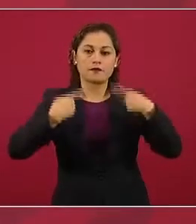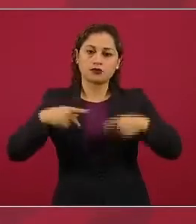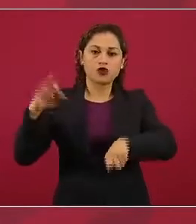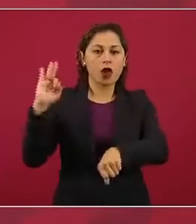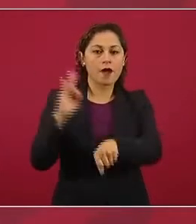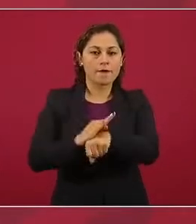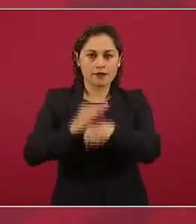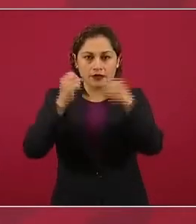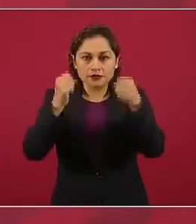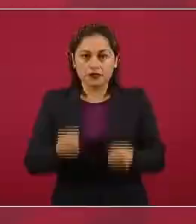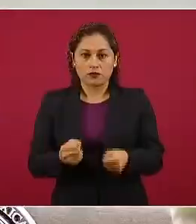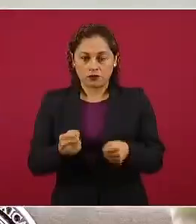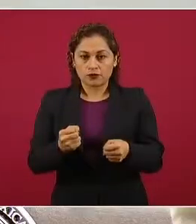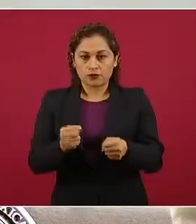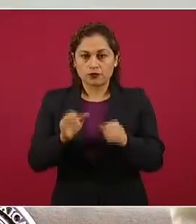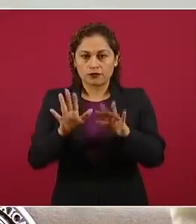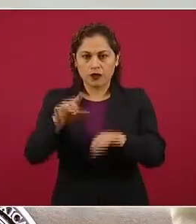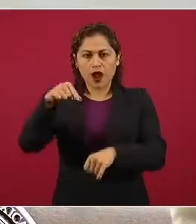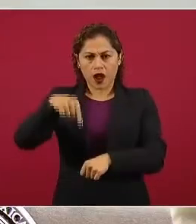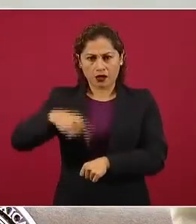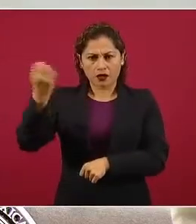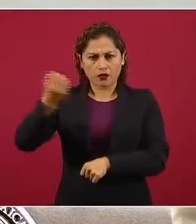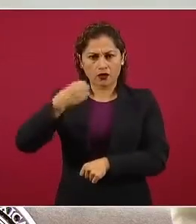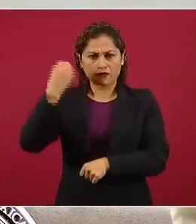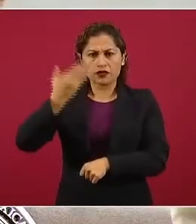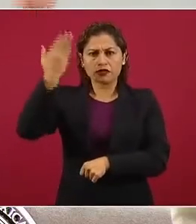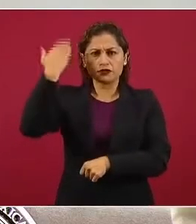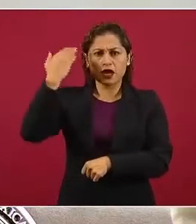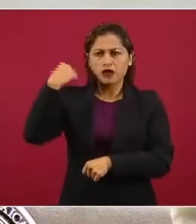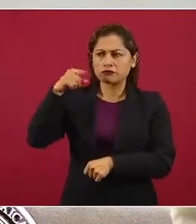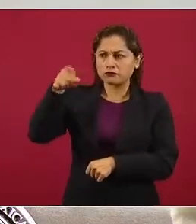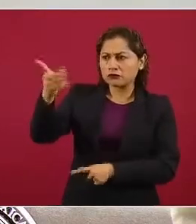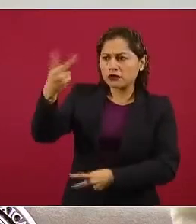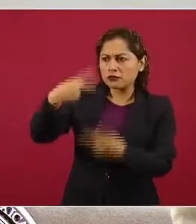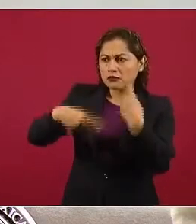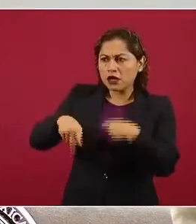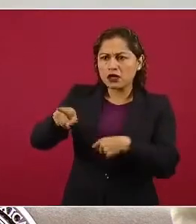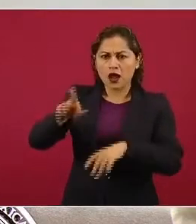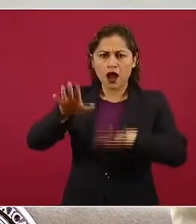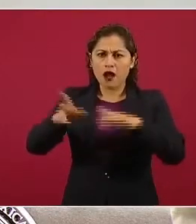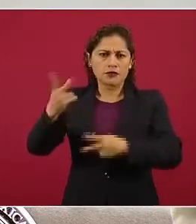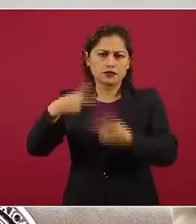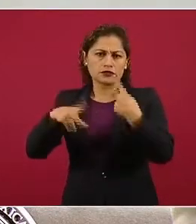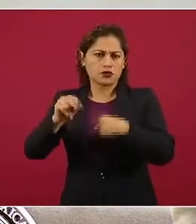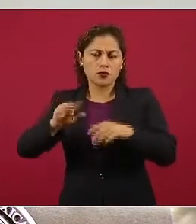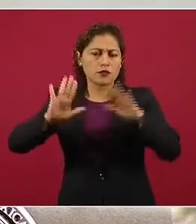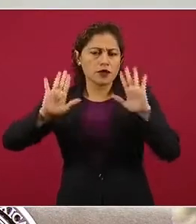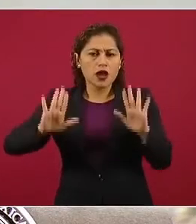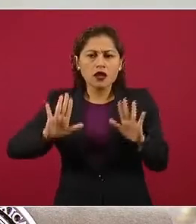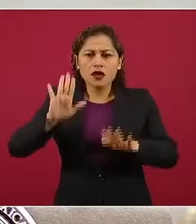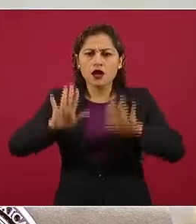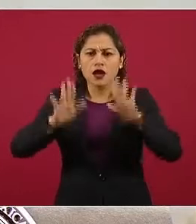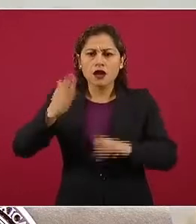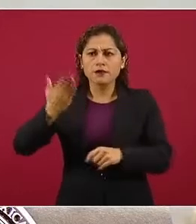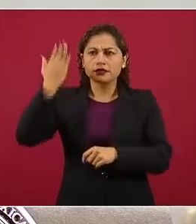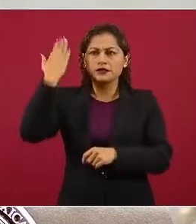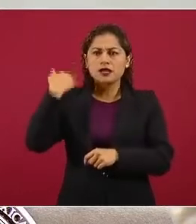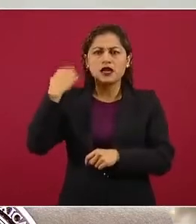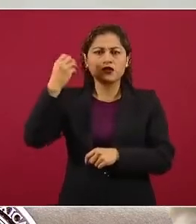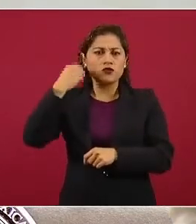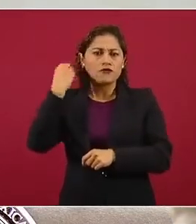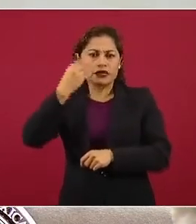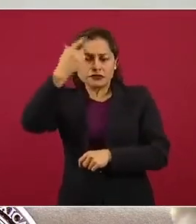en esta misma conferencia matutina, en algunas ocasiones ha estado usted, en otras no, en otras veces lo hemos comentado en la noche, pero